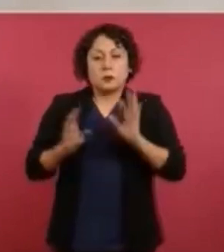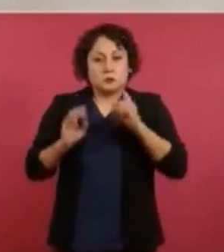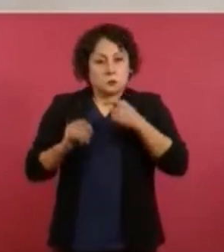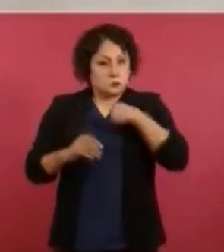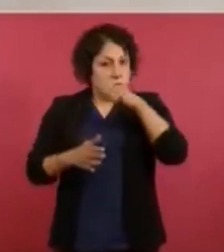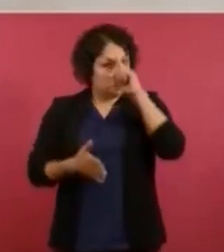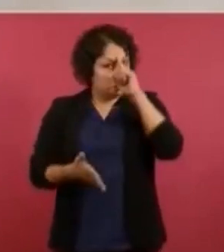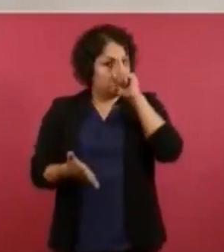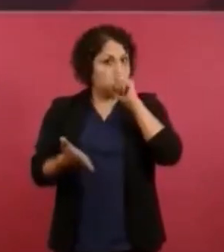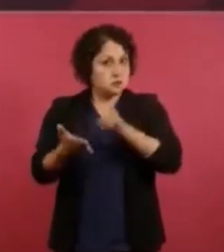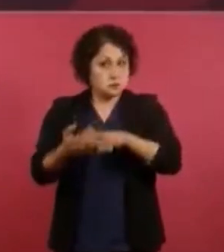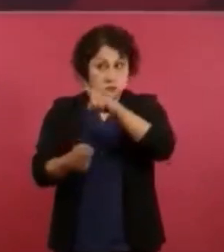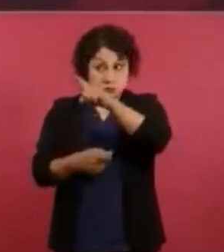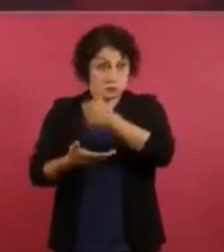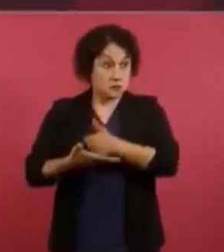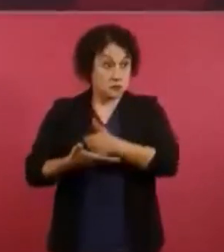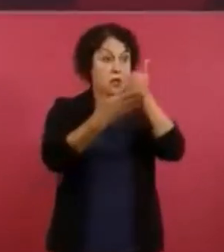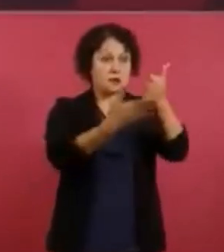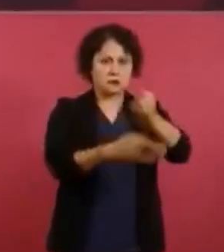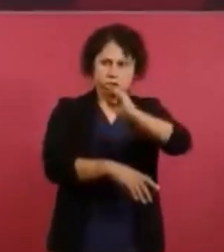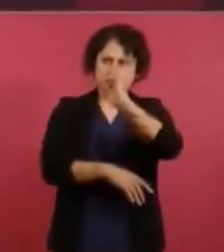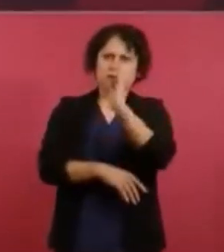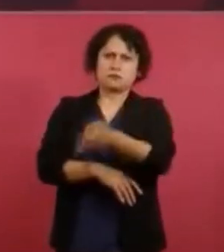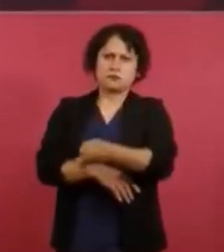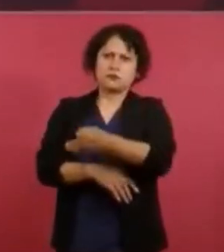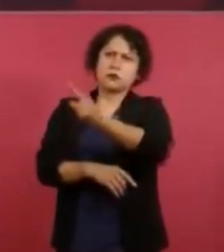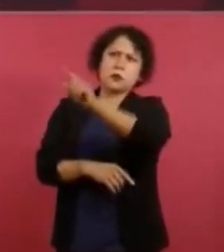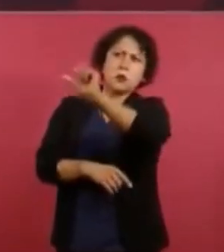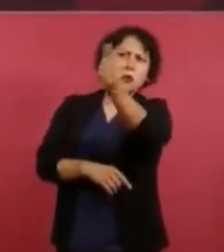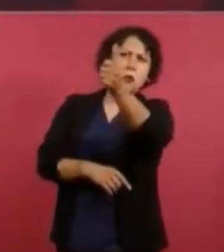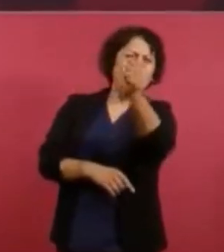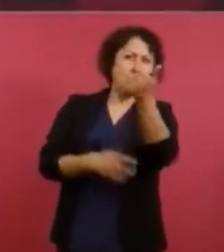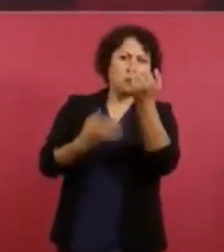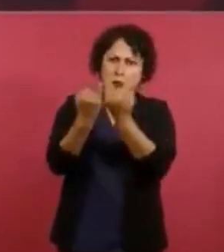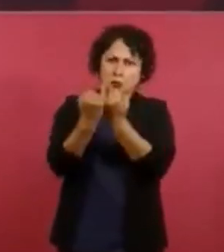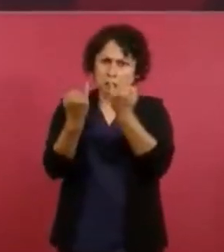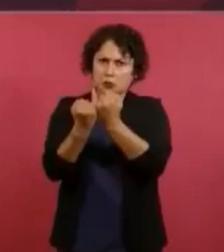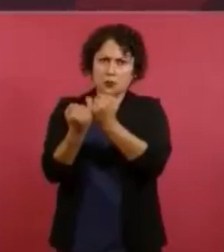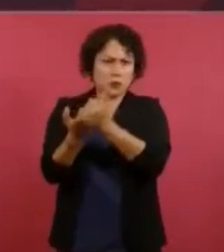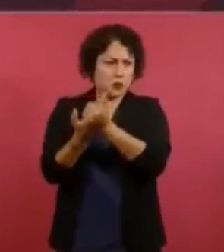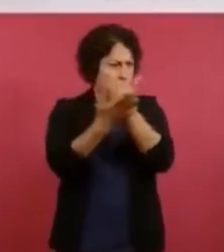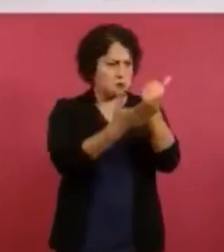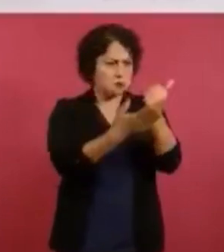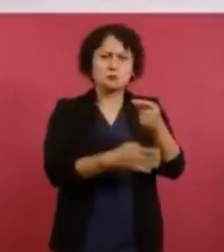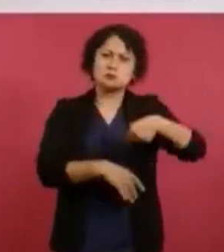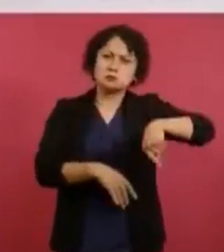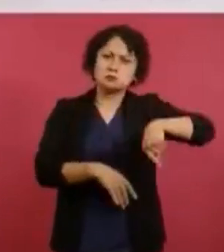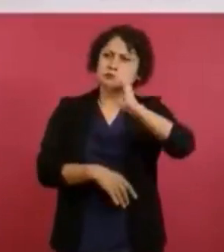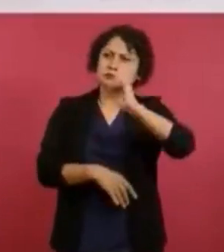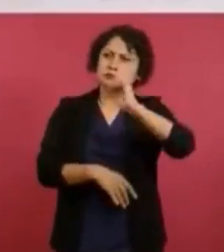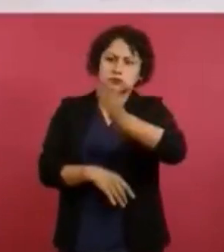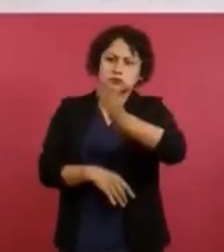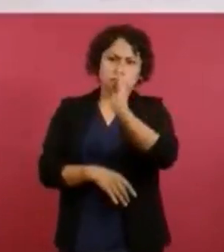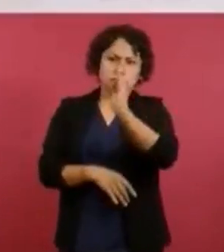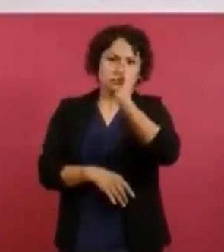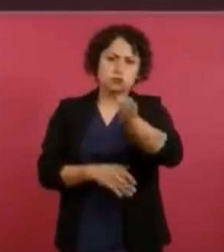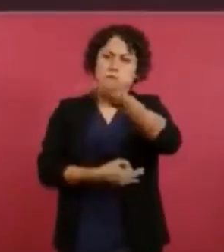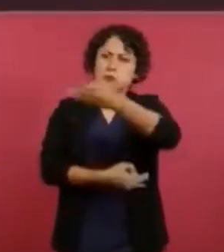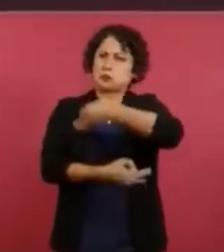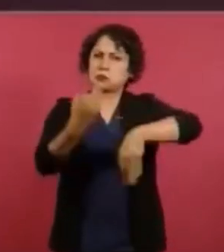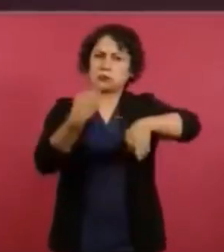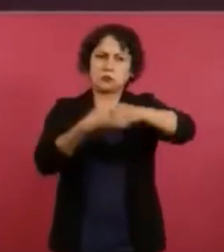recibido, él y todos, todos, todos. Yo,